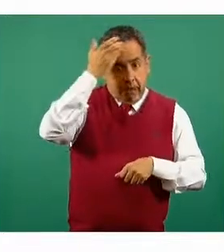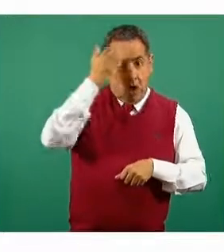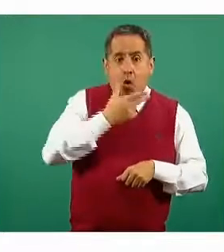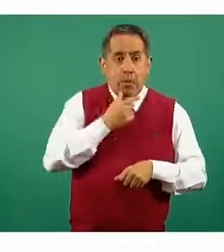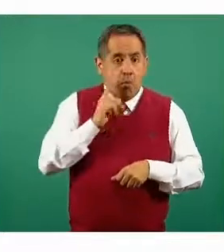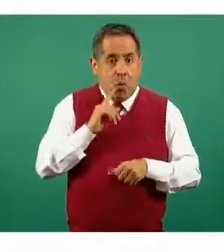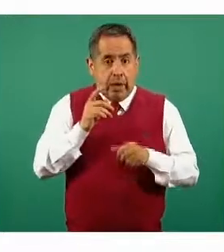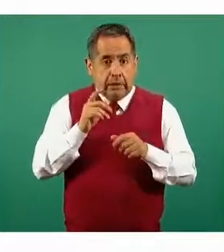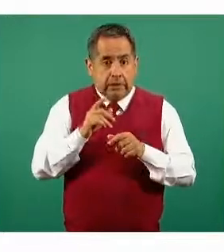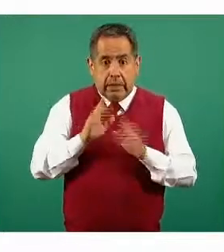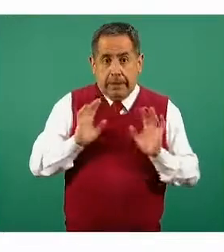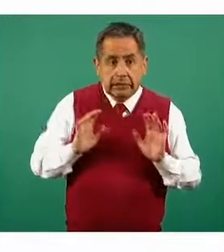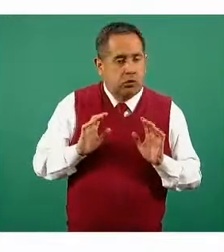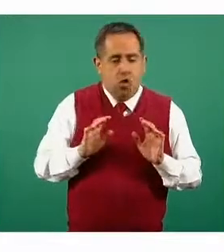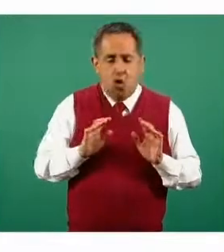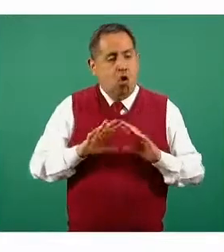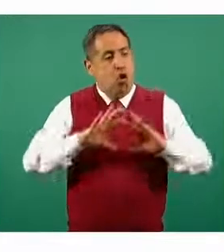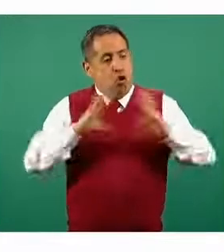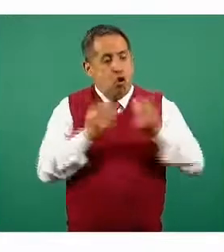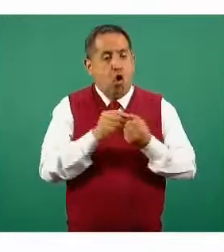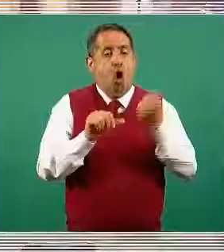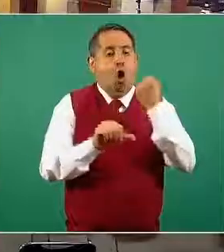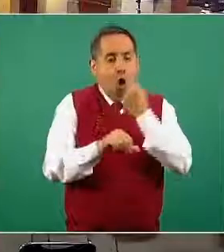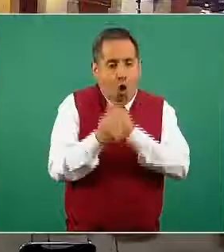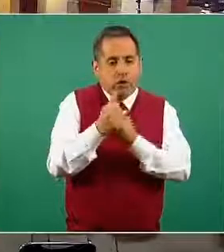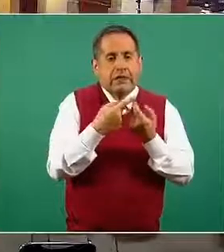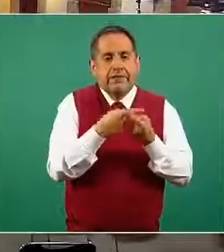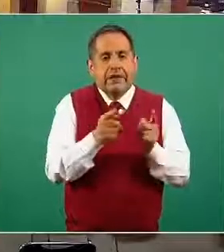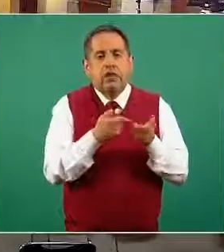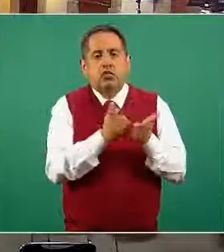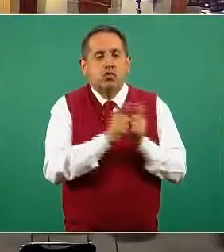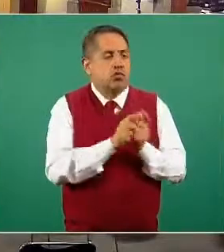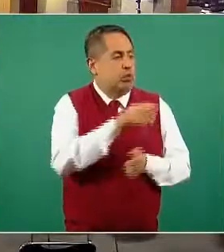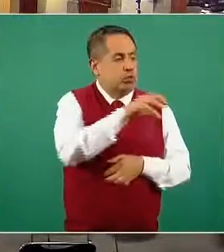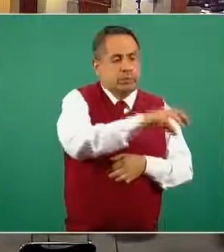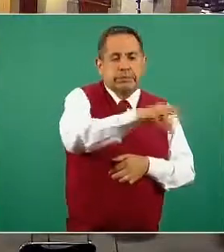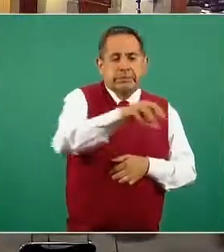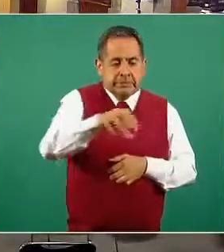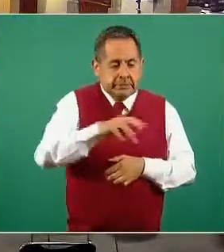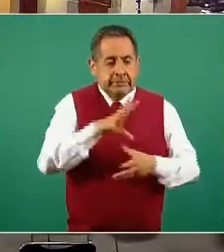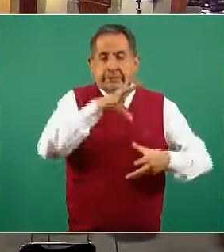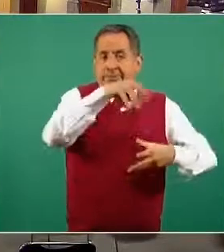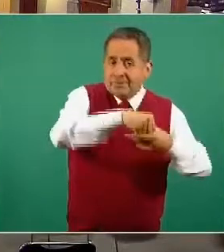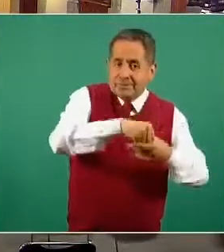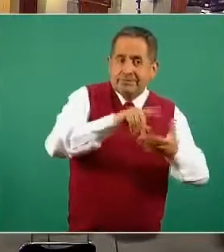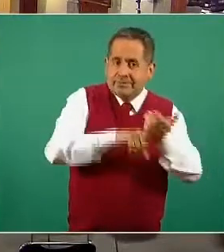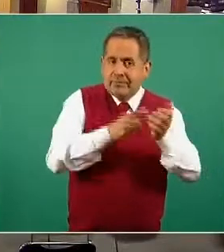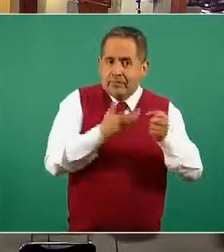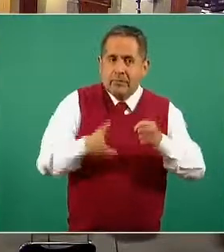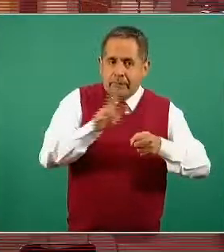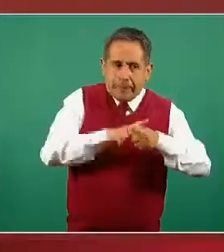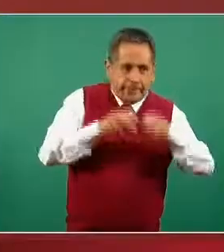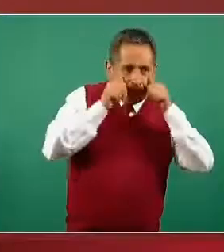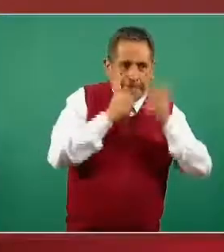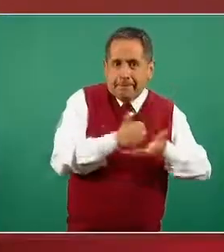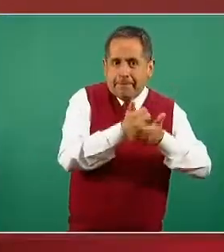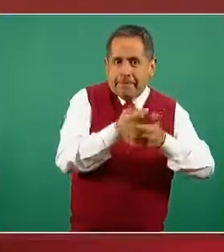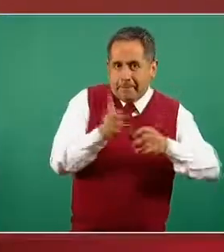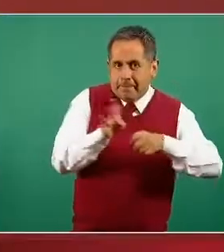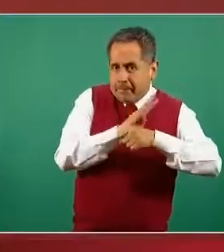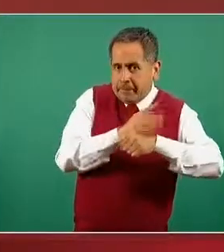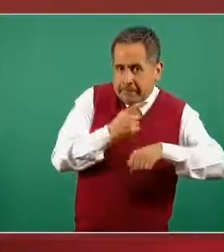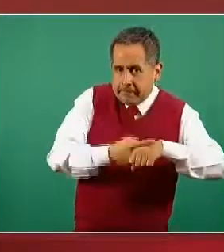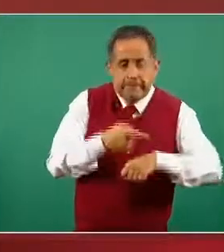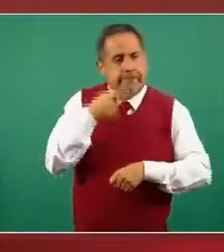y enfermeros, sino once categorías laborales del personal que está en contacto directo en las unidades de atención COVID. Asimismo,